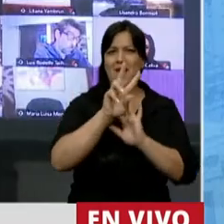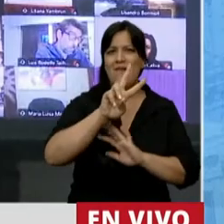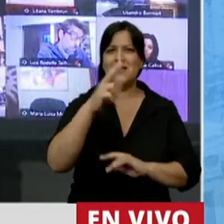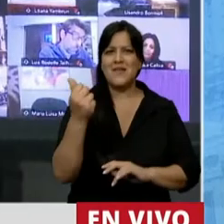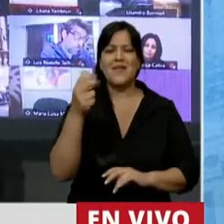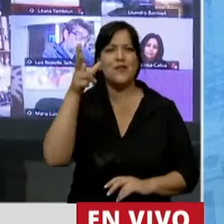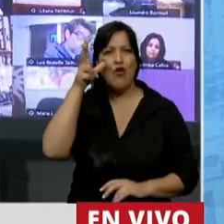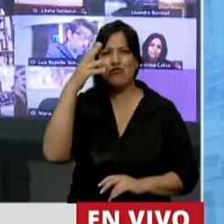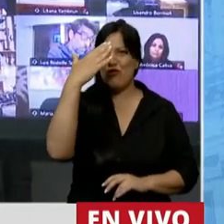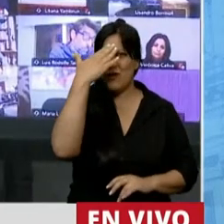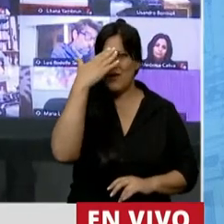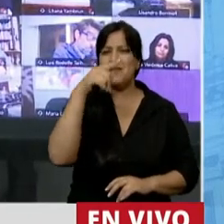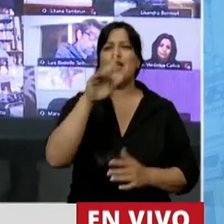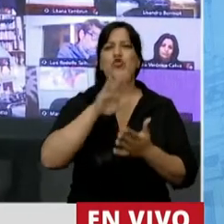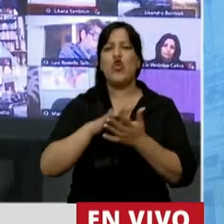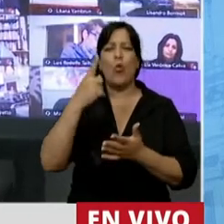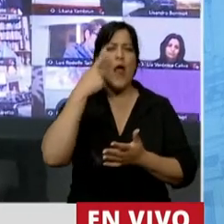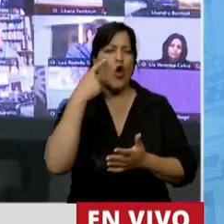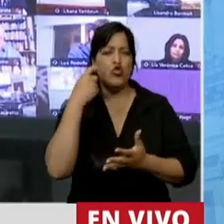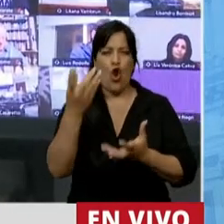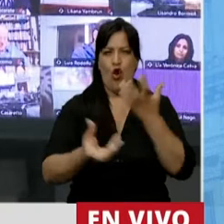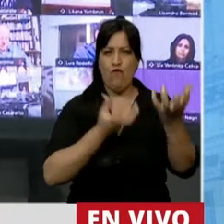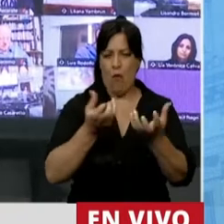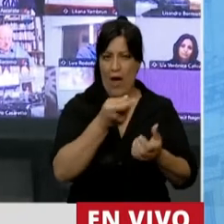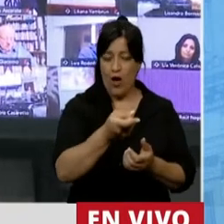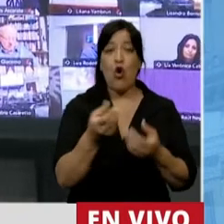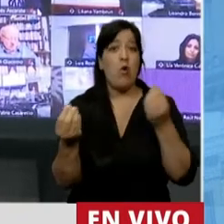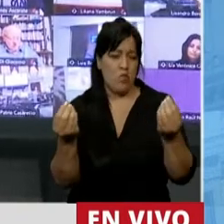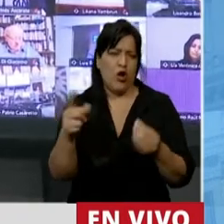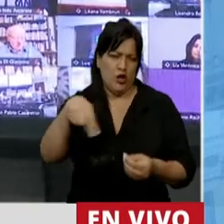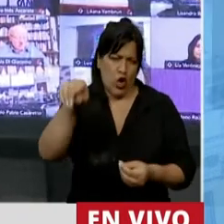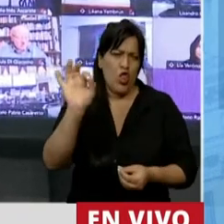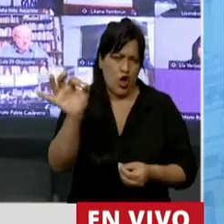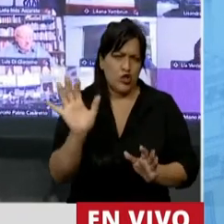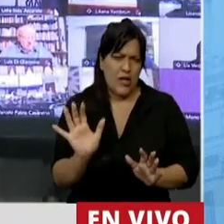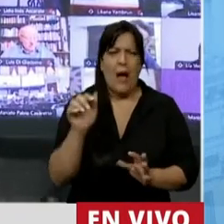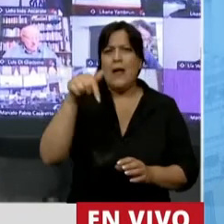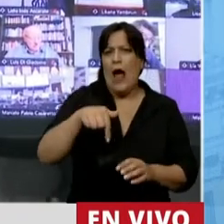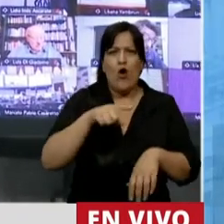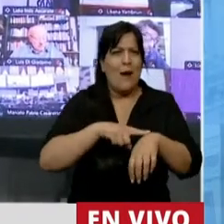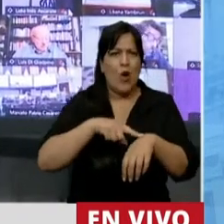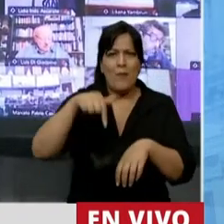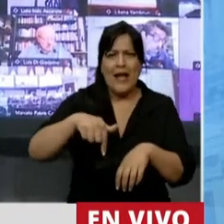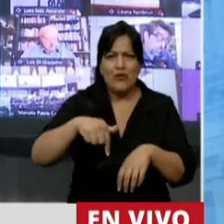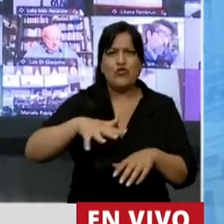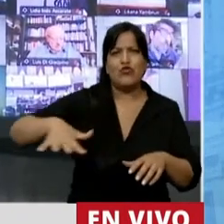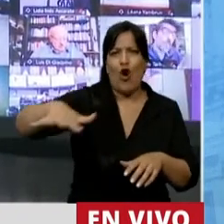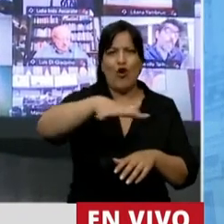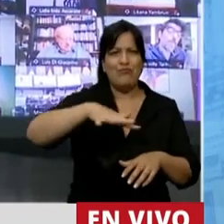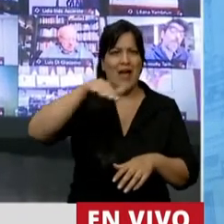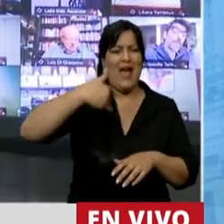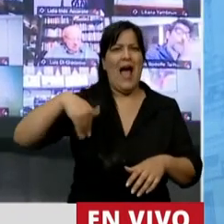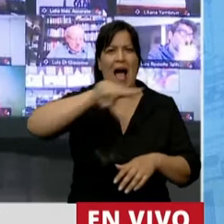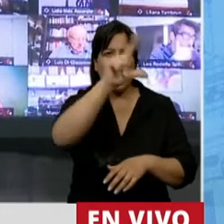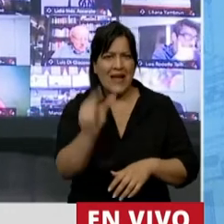.815, Manejo del Fuego. Porque es de público conocimiento lo que está pasando en nuestro territorio nacional